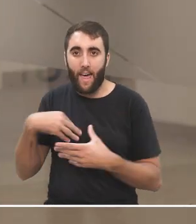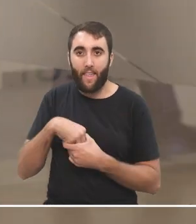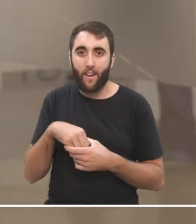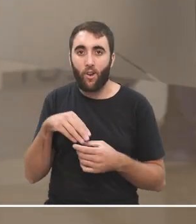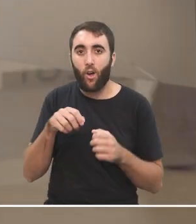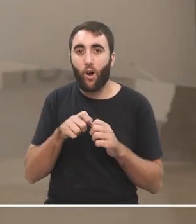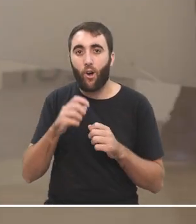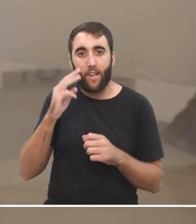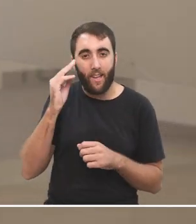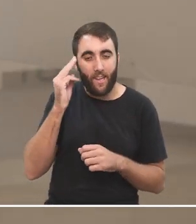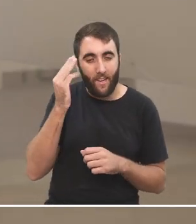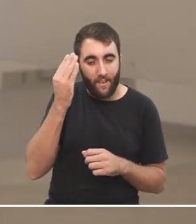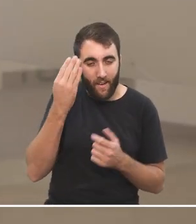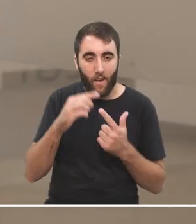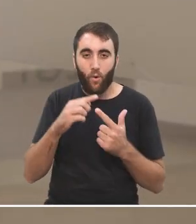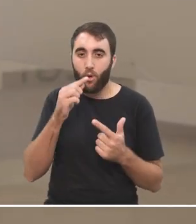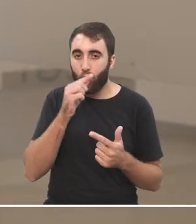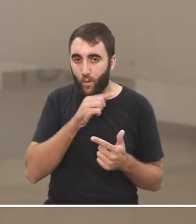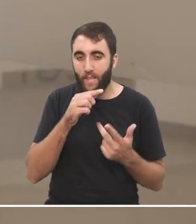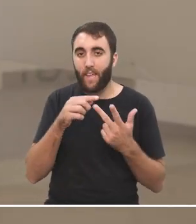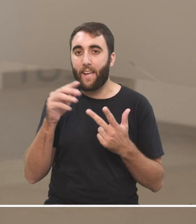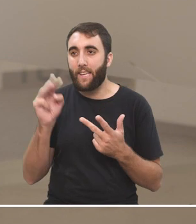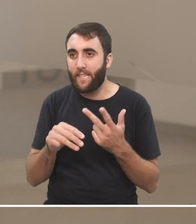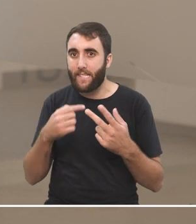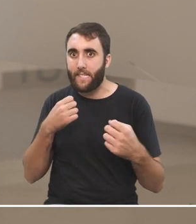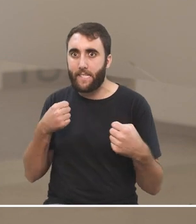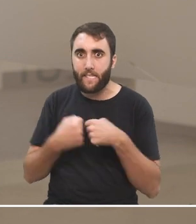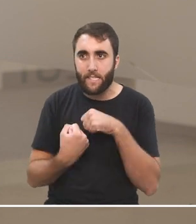esta esta lucha entre certezas